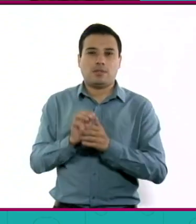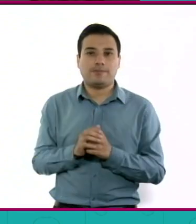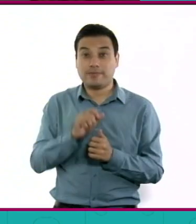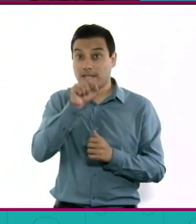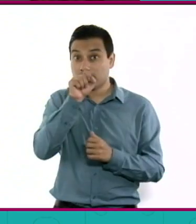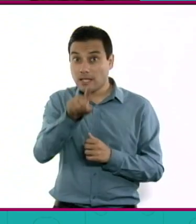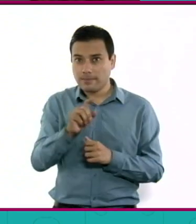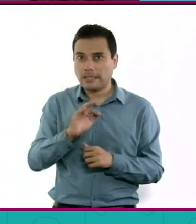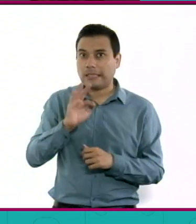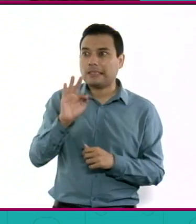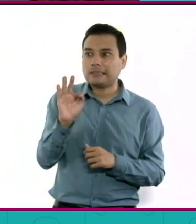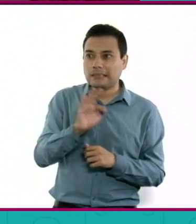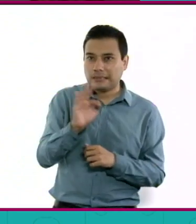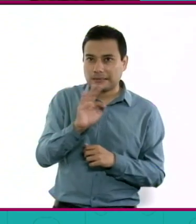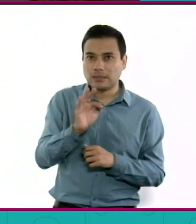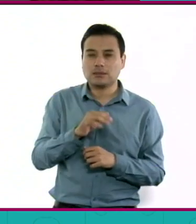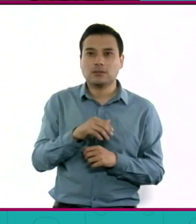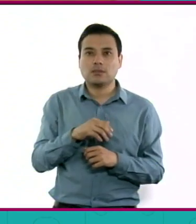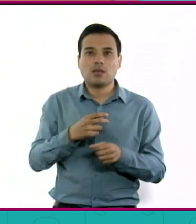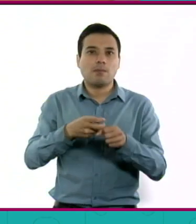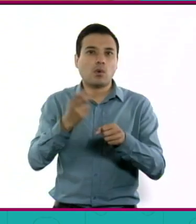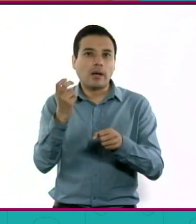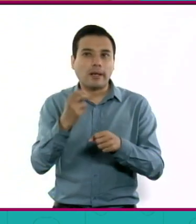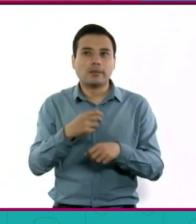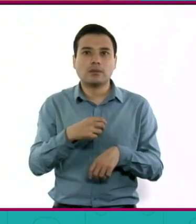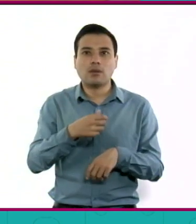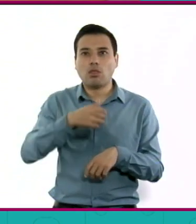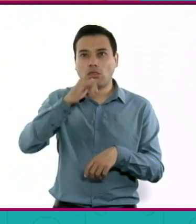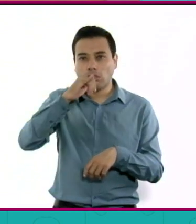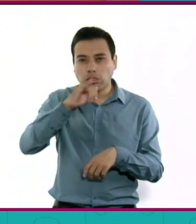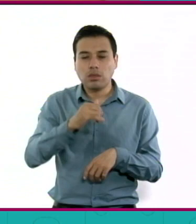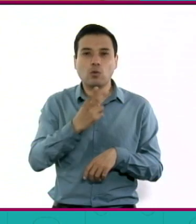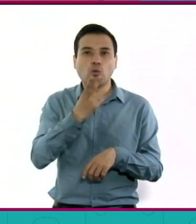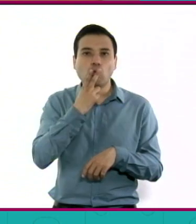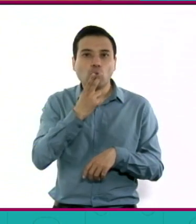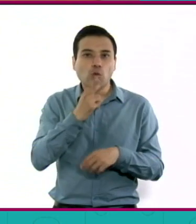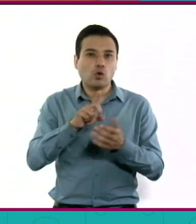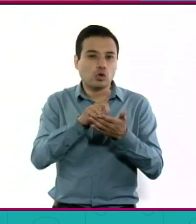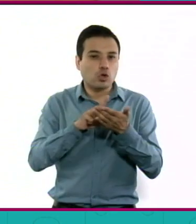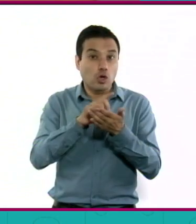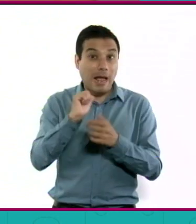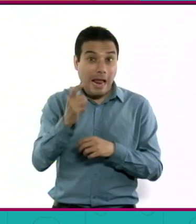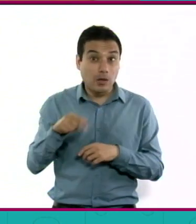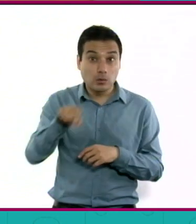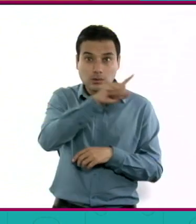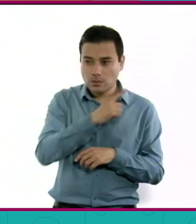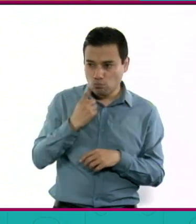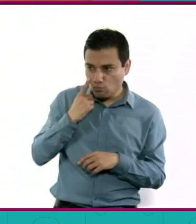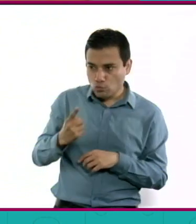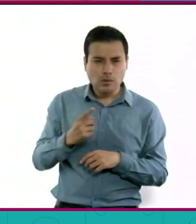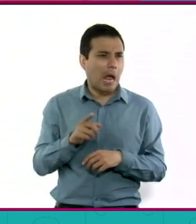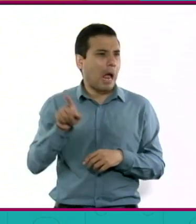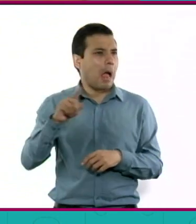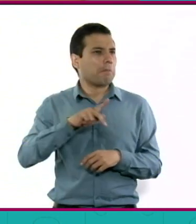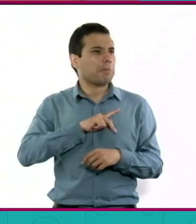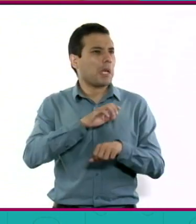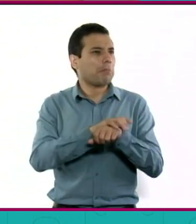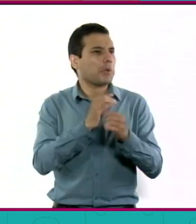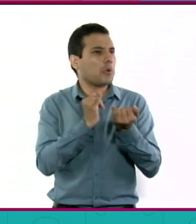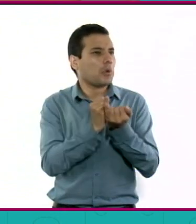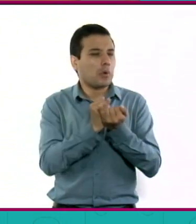que aunque digan que mi amigo también lo hace, ese no es un signo de referencia, es decir,